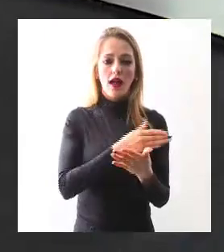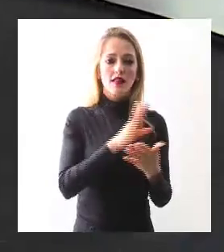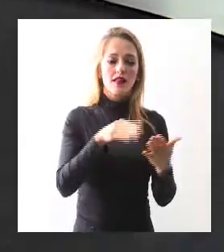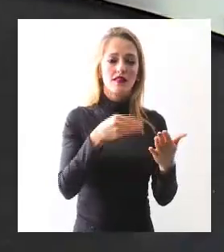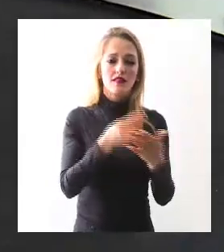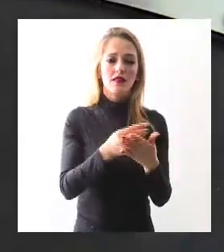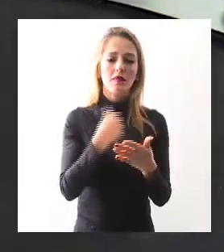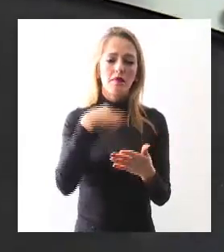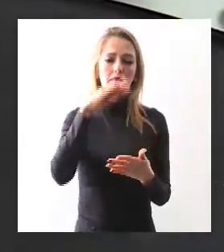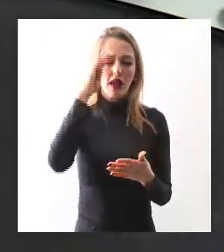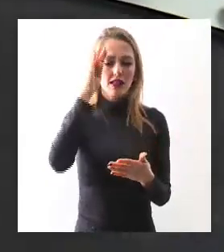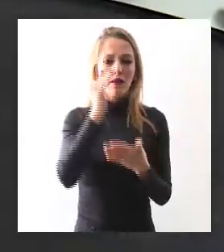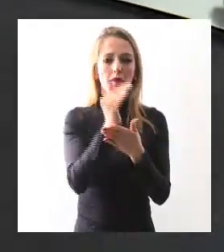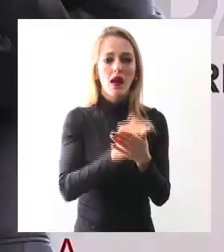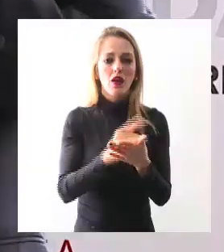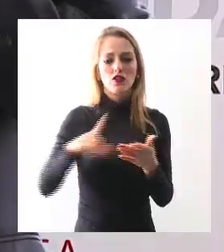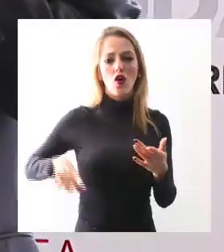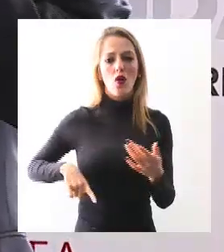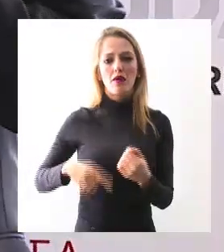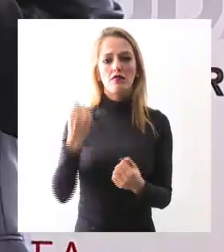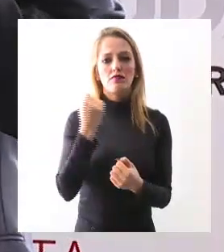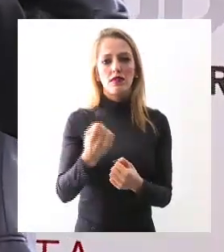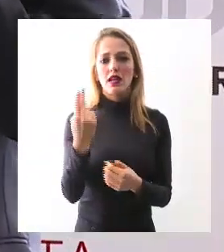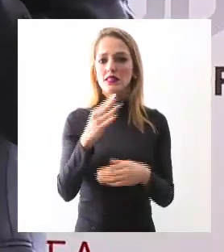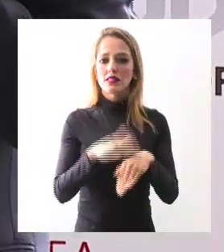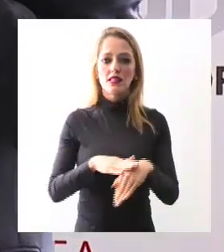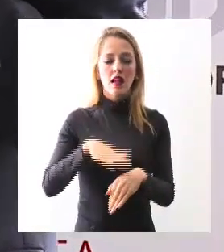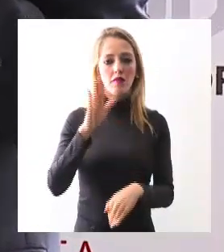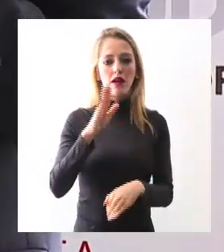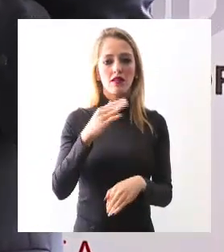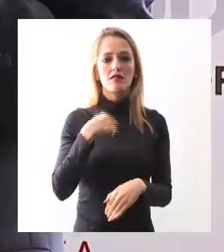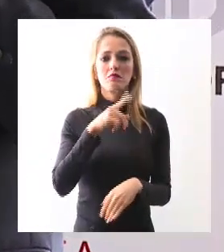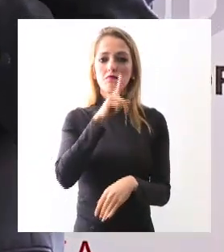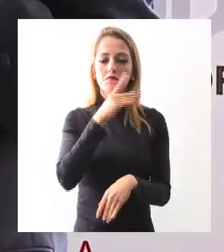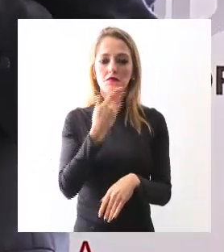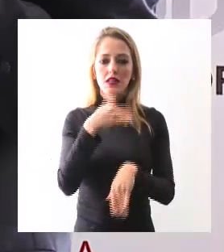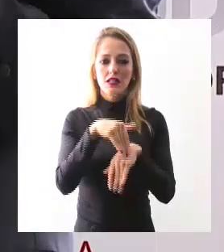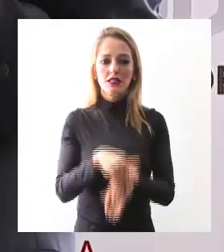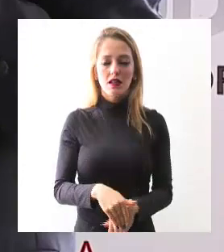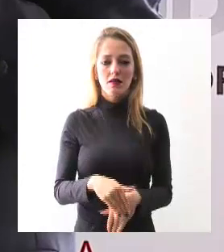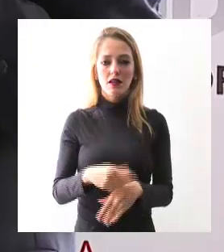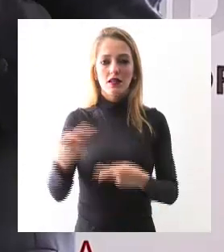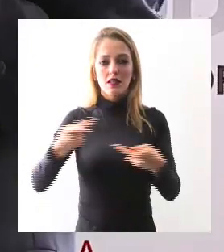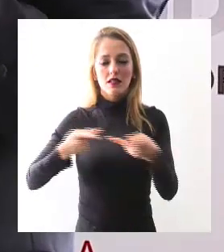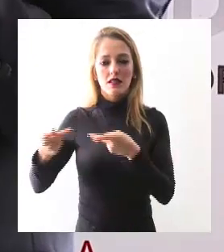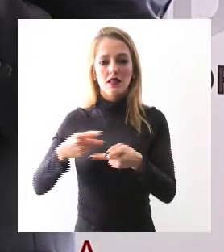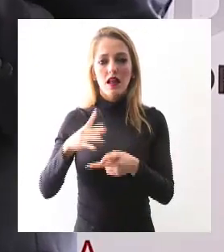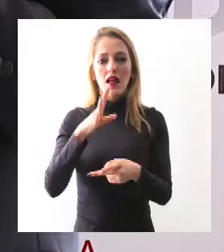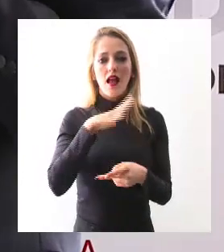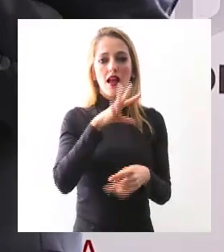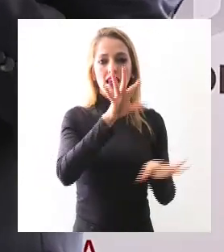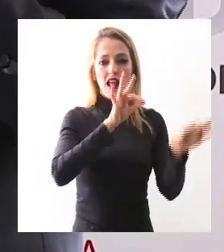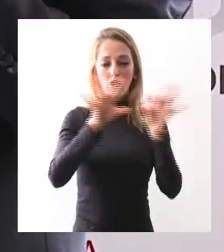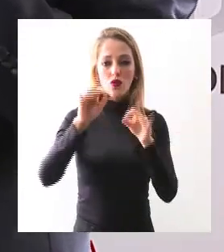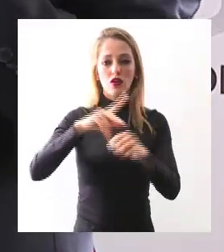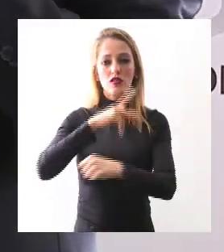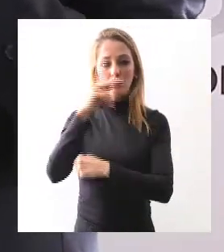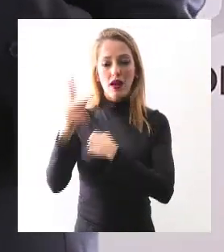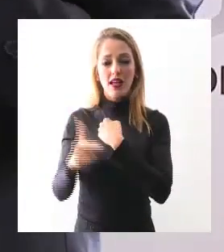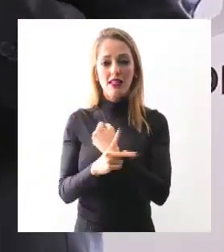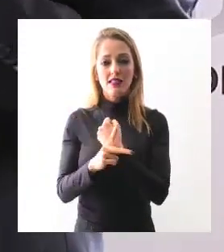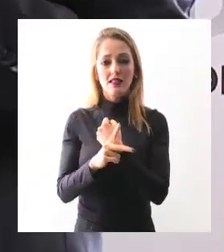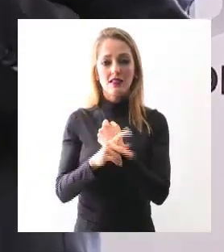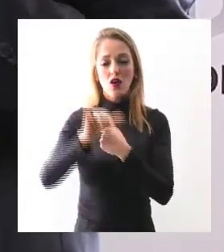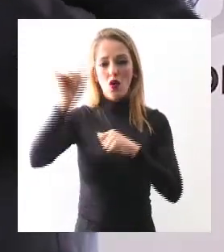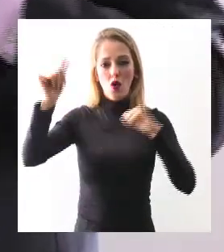lo puso en 12. ¿Verdad? Entonces hay que sacarlas adelante. Hay países y ciudades que no es nuestro consuelo que duraron años